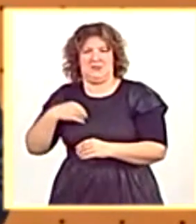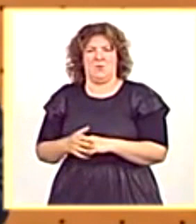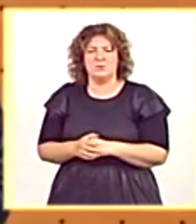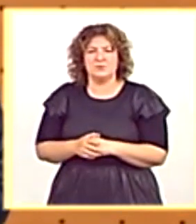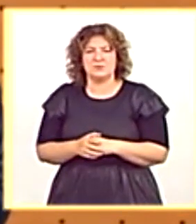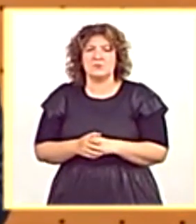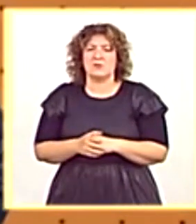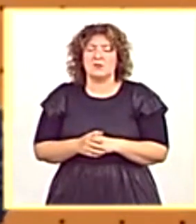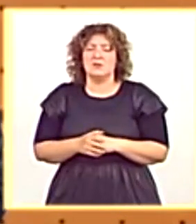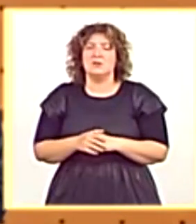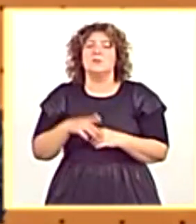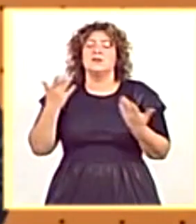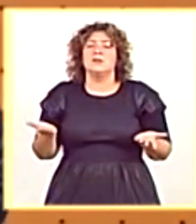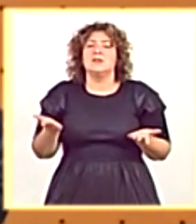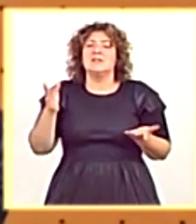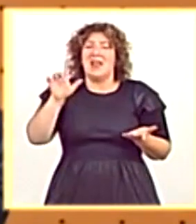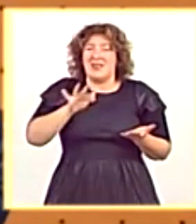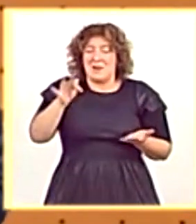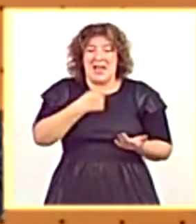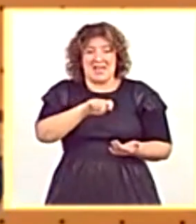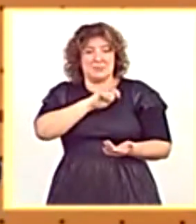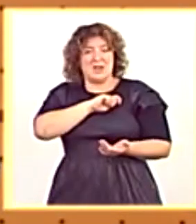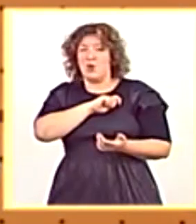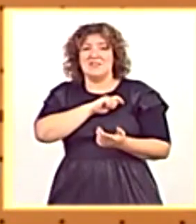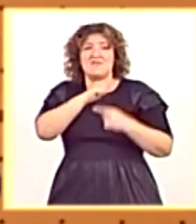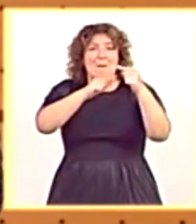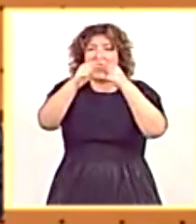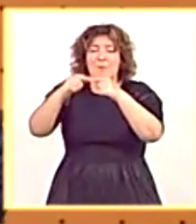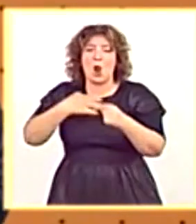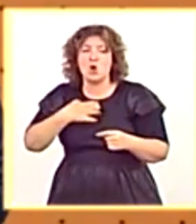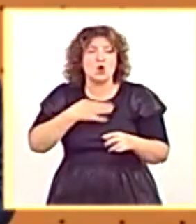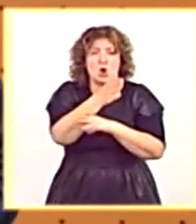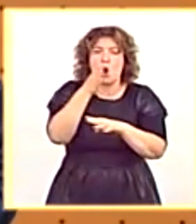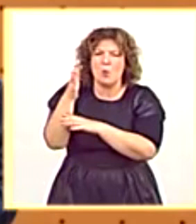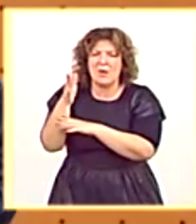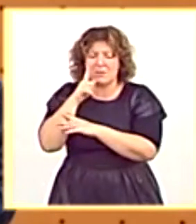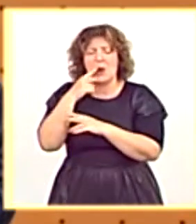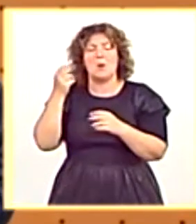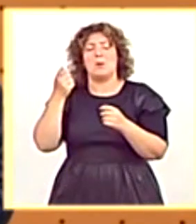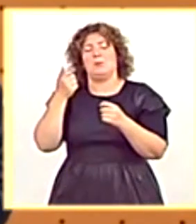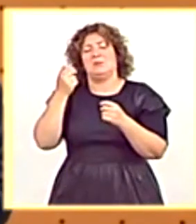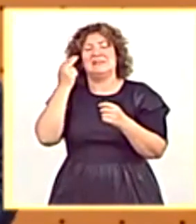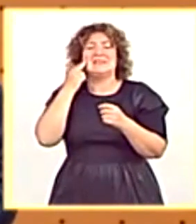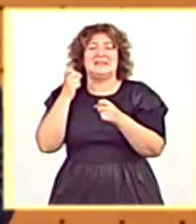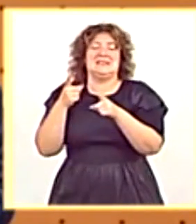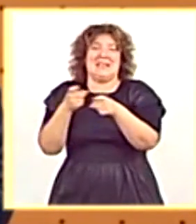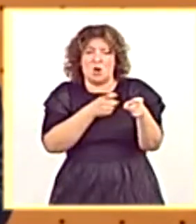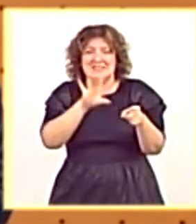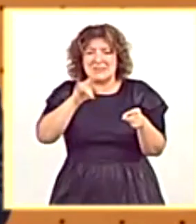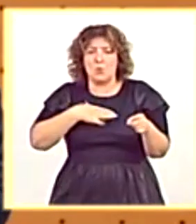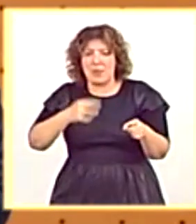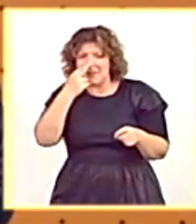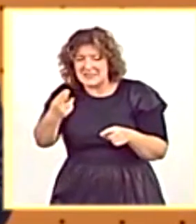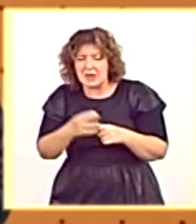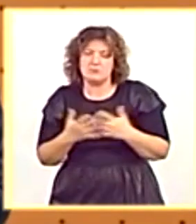tiempo, a los españoles se les ha impedido ir a visitar a sus familias. Porque, para ustedes, la familia también está mal vista.